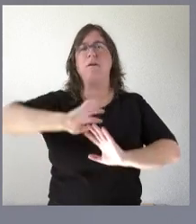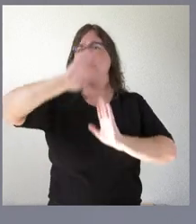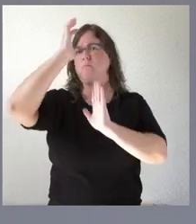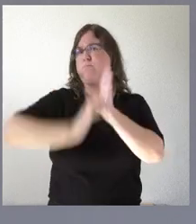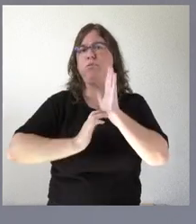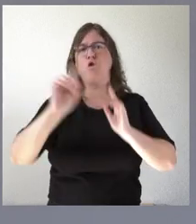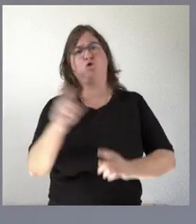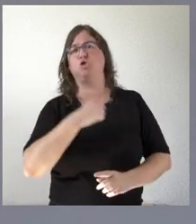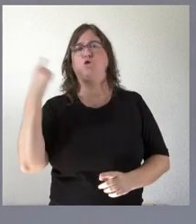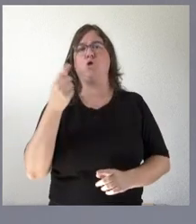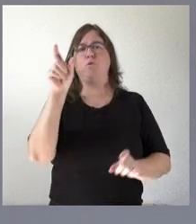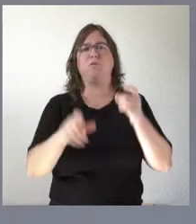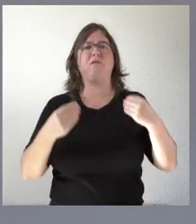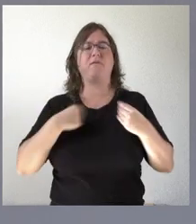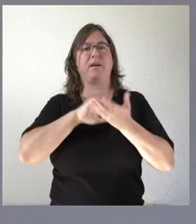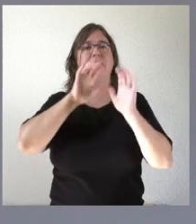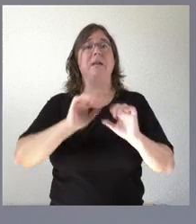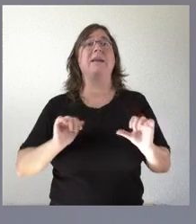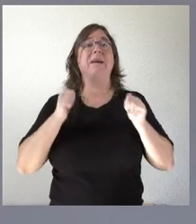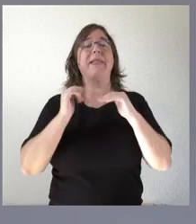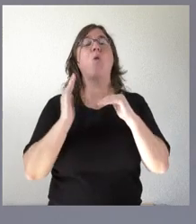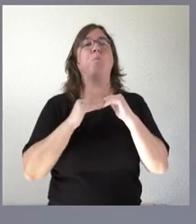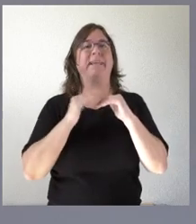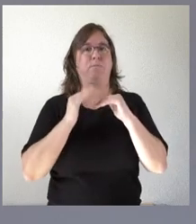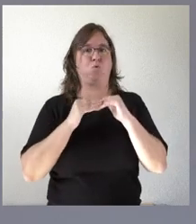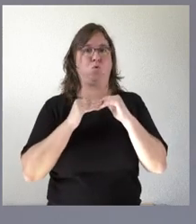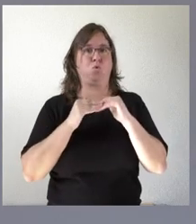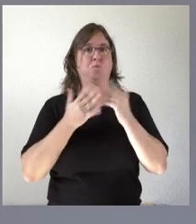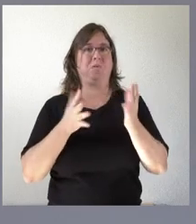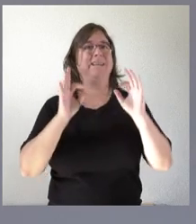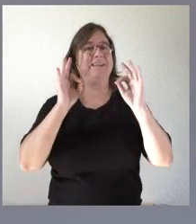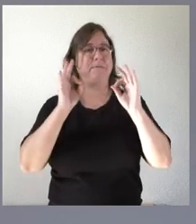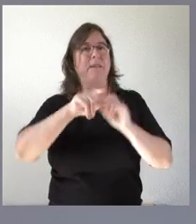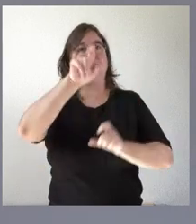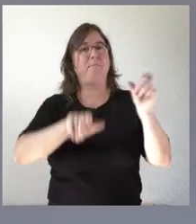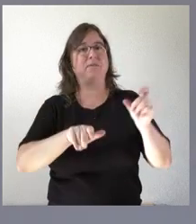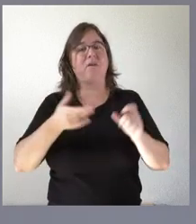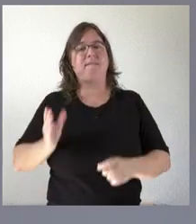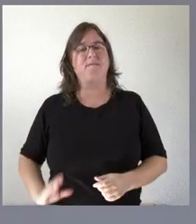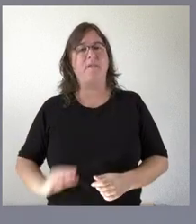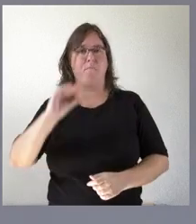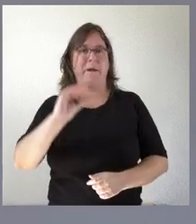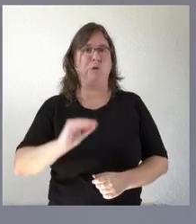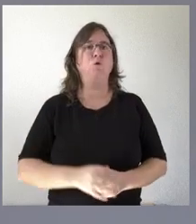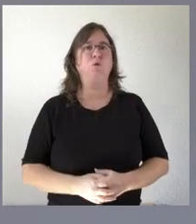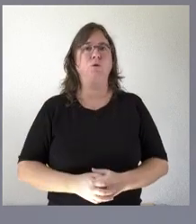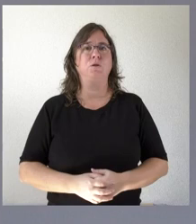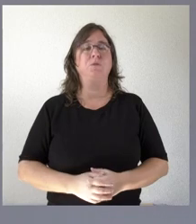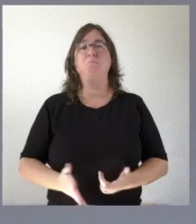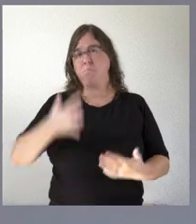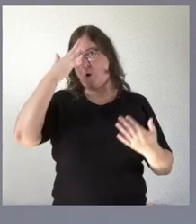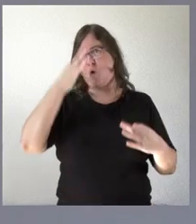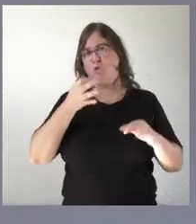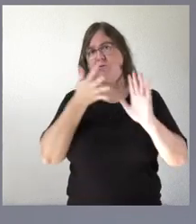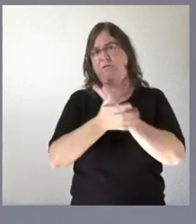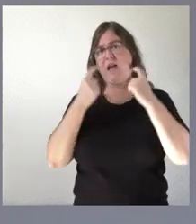contribuyentes en Castilla y León comenzando por el tramo mínimo y por tanto especialmente para las personas de menor nivel de renta lógicamente esto supone